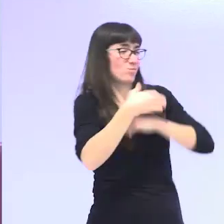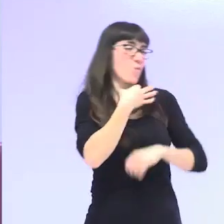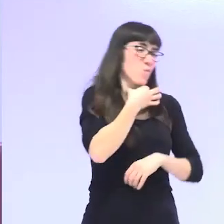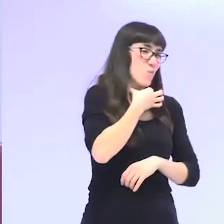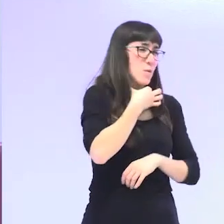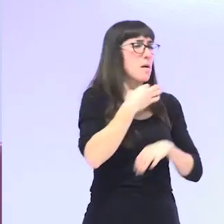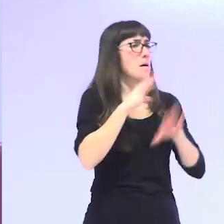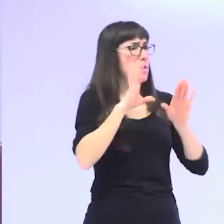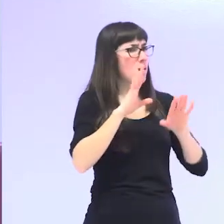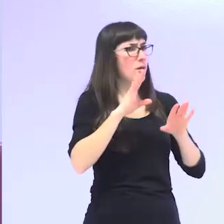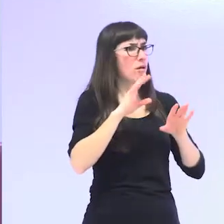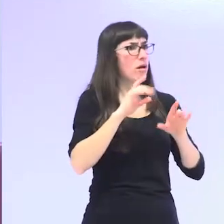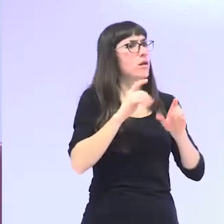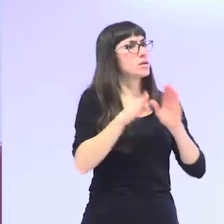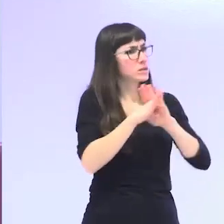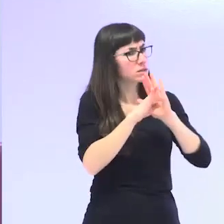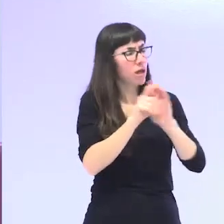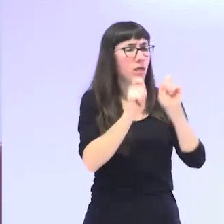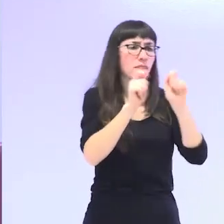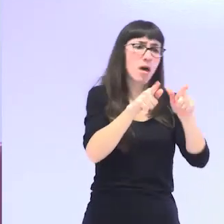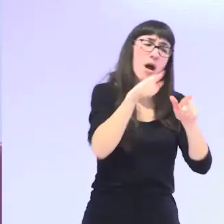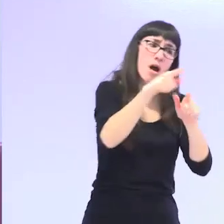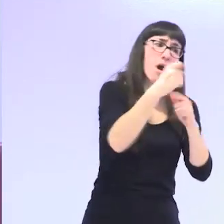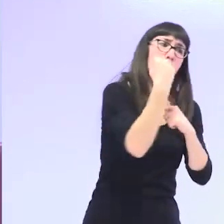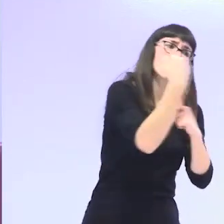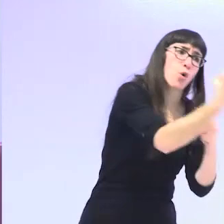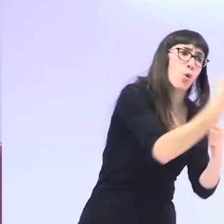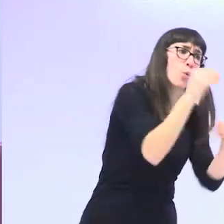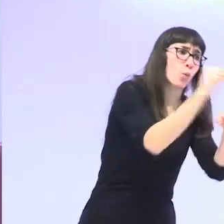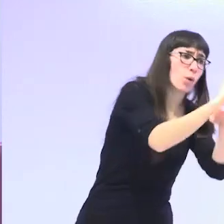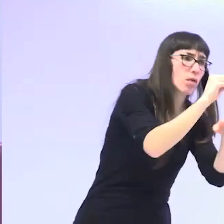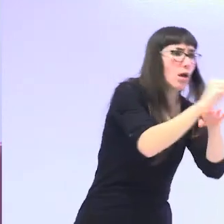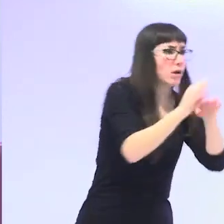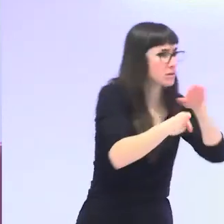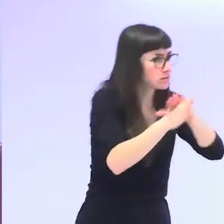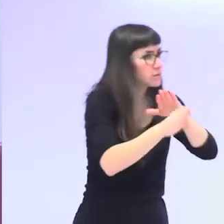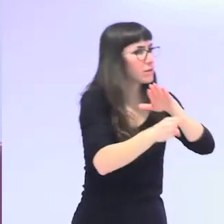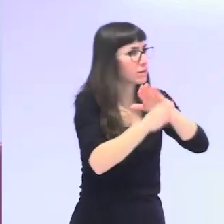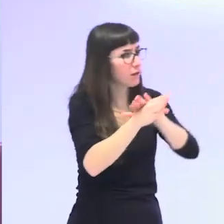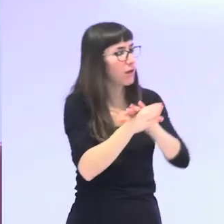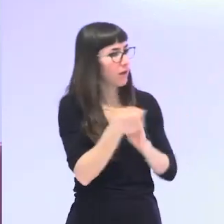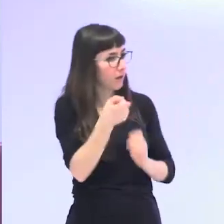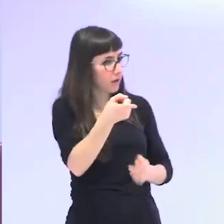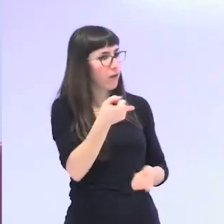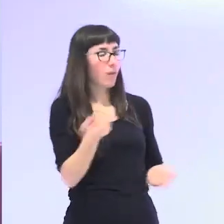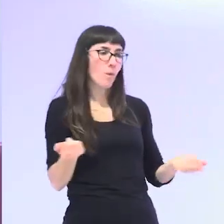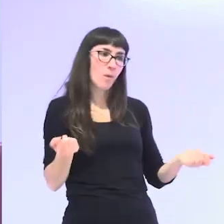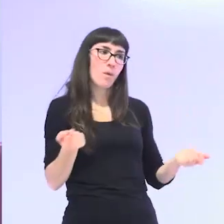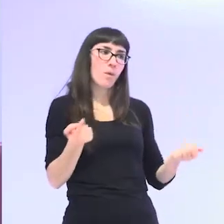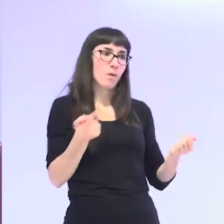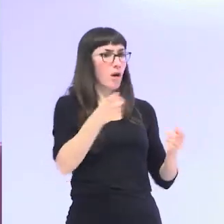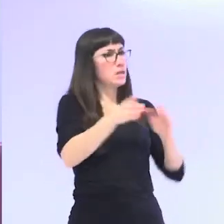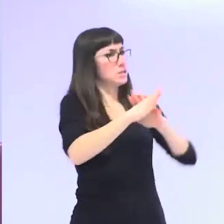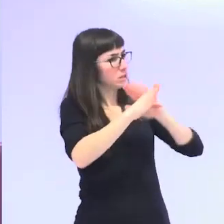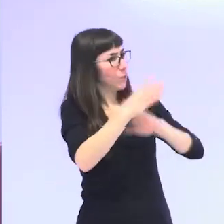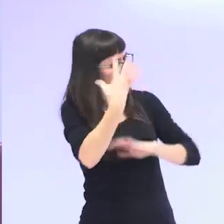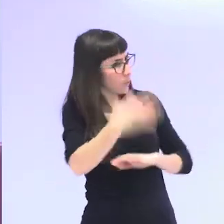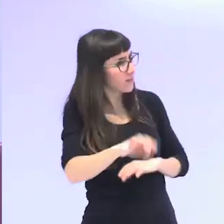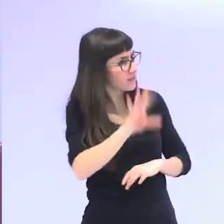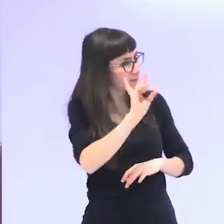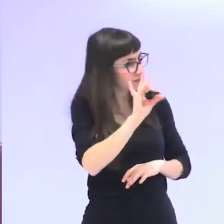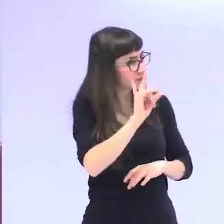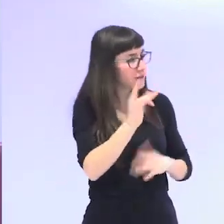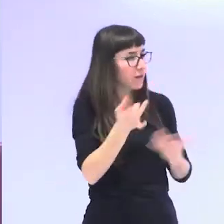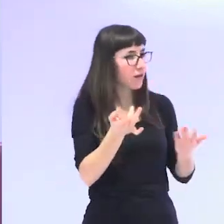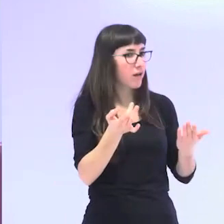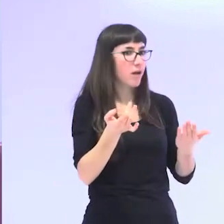cargamos de que sigan apoyando y cuidando de todo el mundo para eso sí que vale para eso sí que pueden seguir estando dispuestas